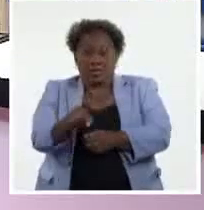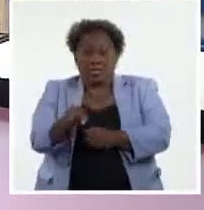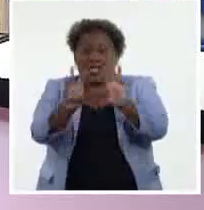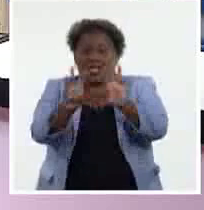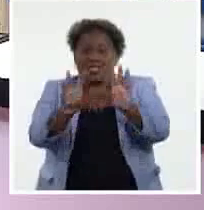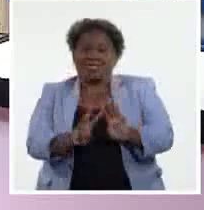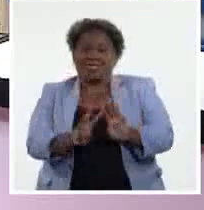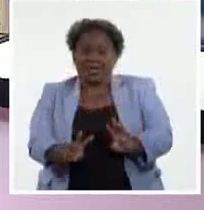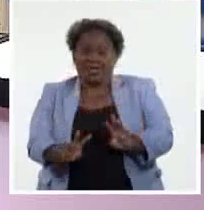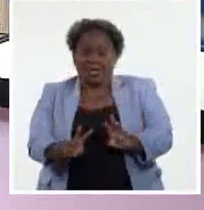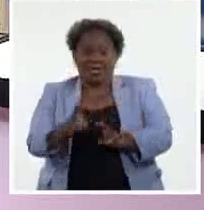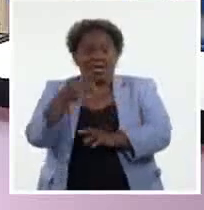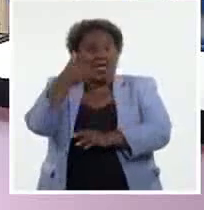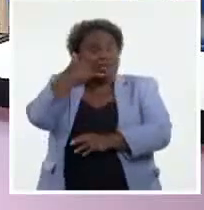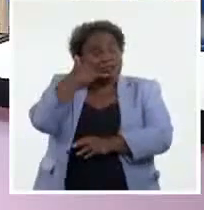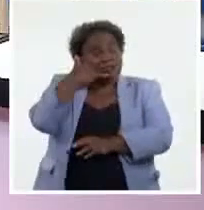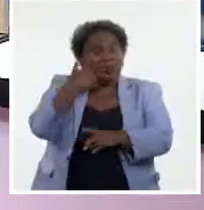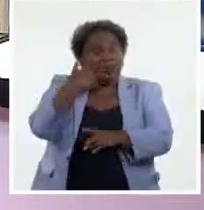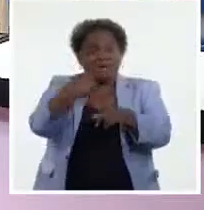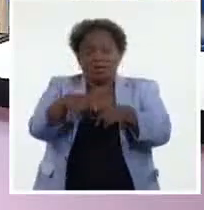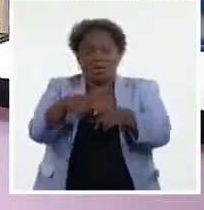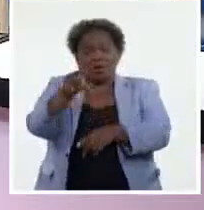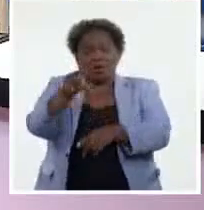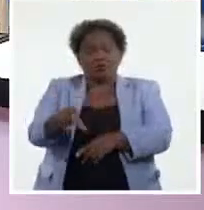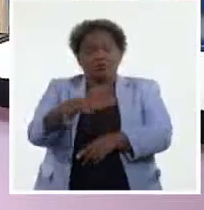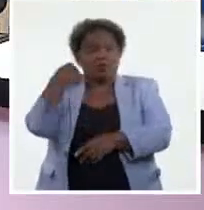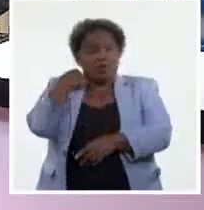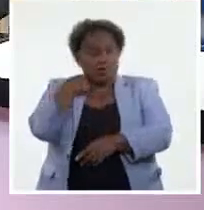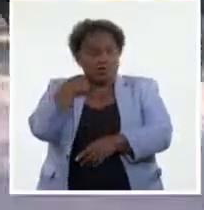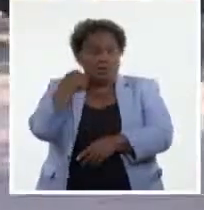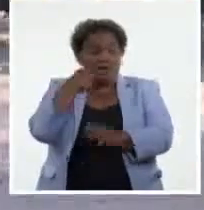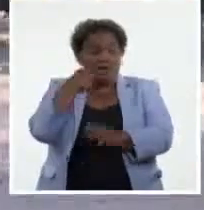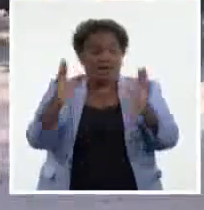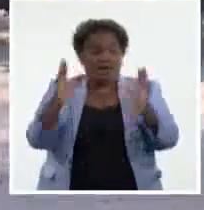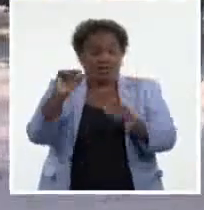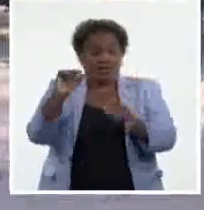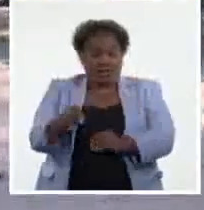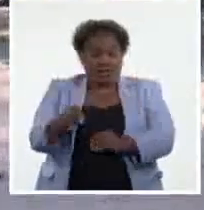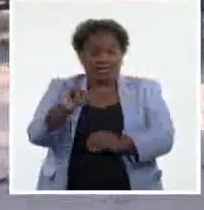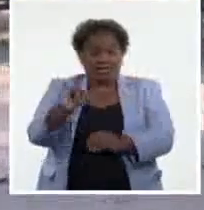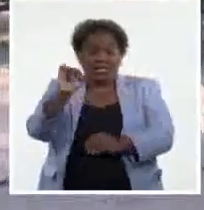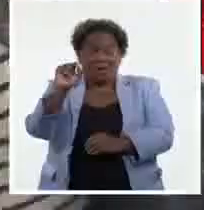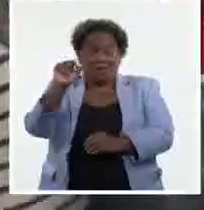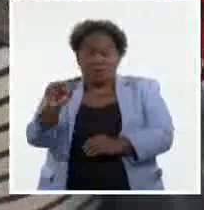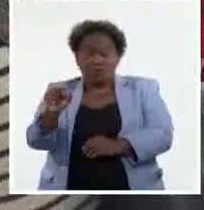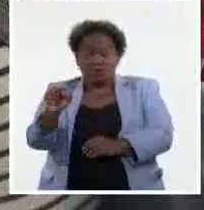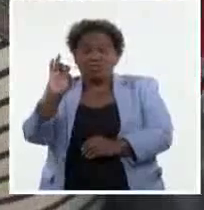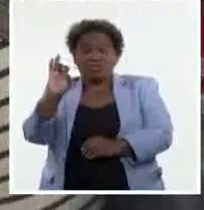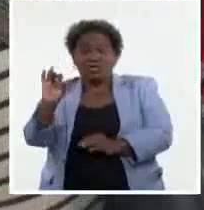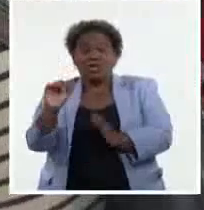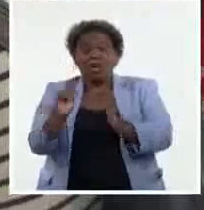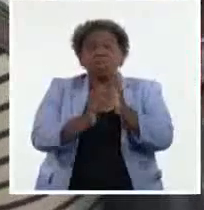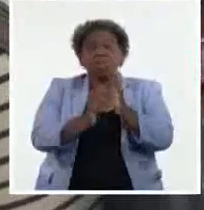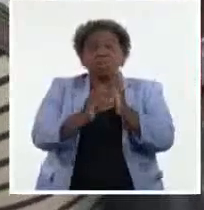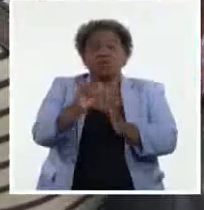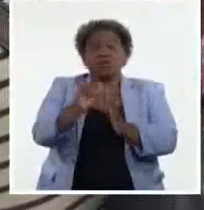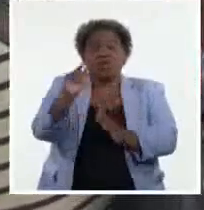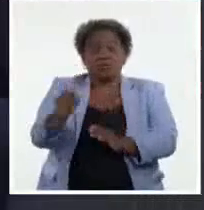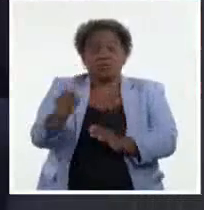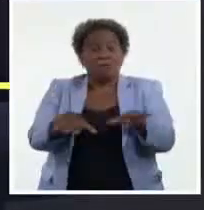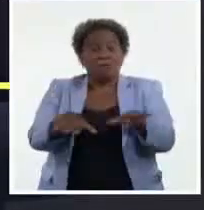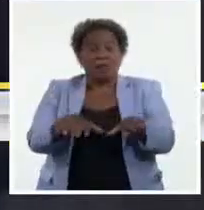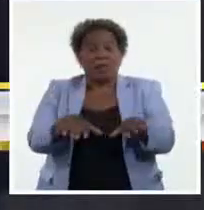y en los hogares durante el último año. En 2022 se llegó a los 6,7 millones de clientes habilitados para